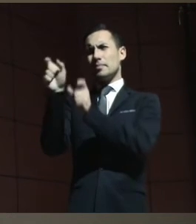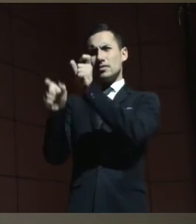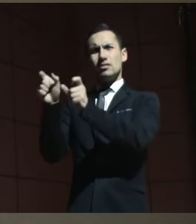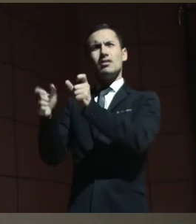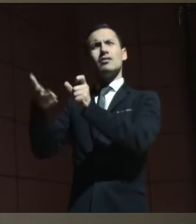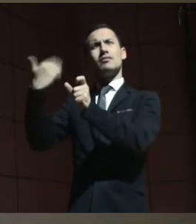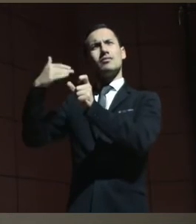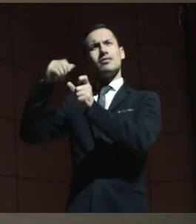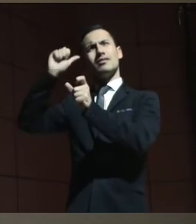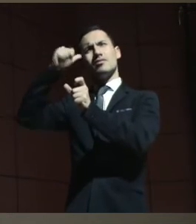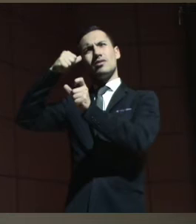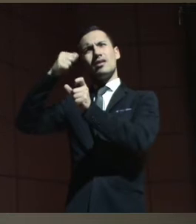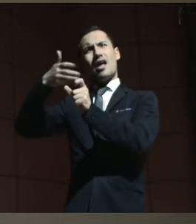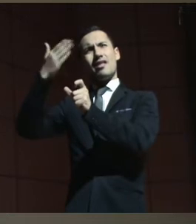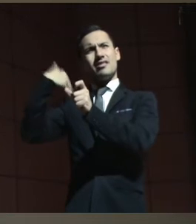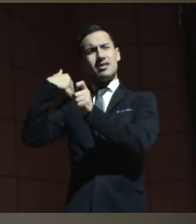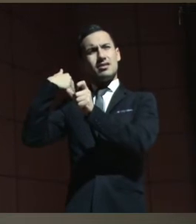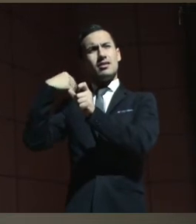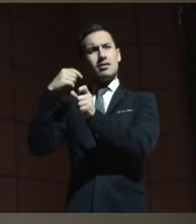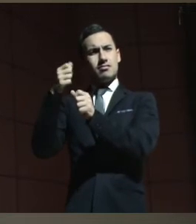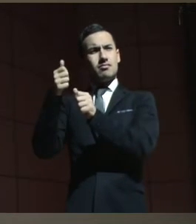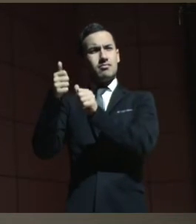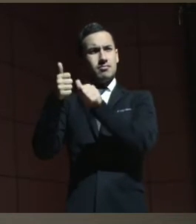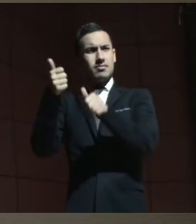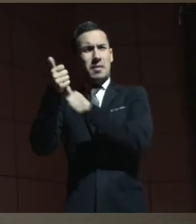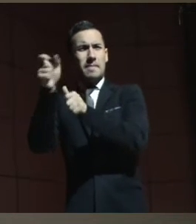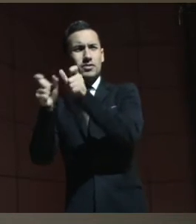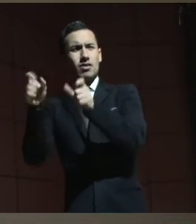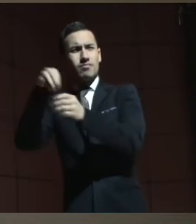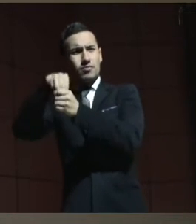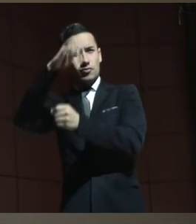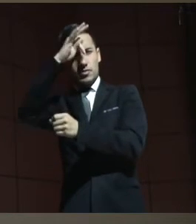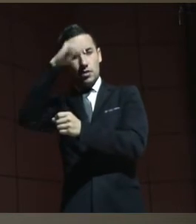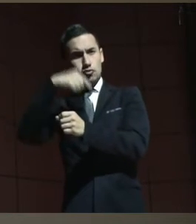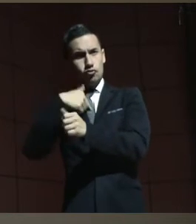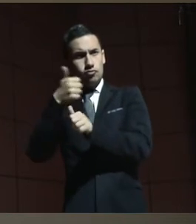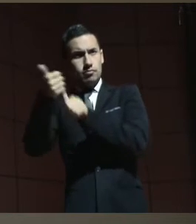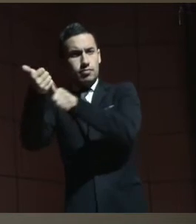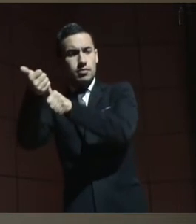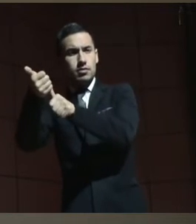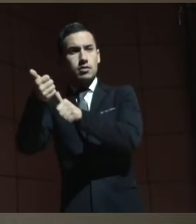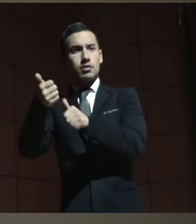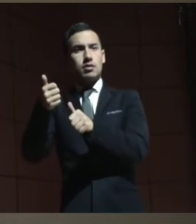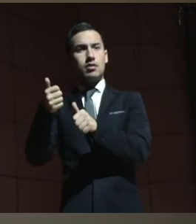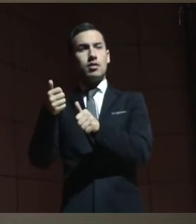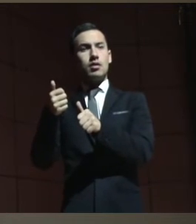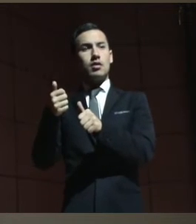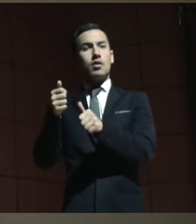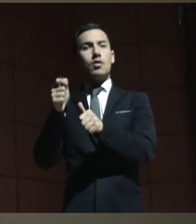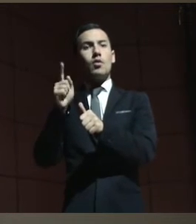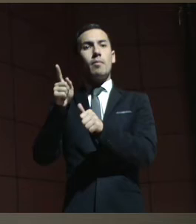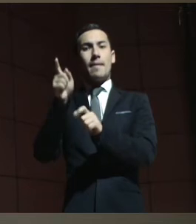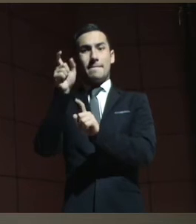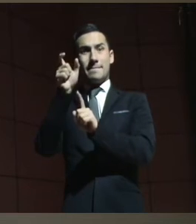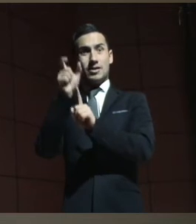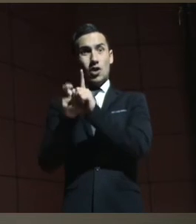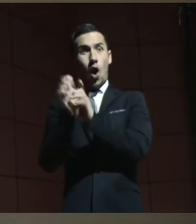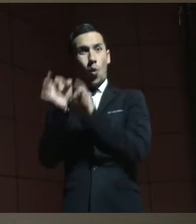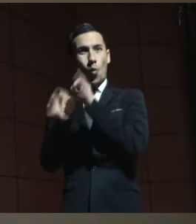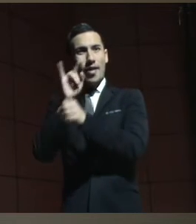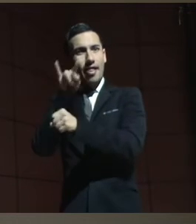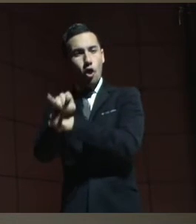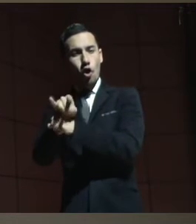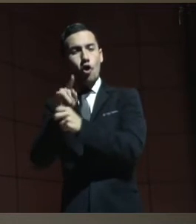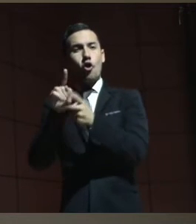de haber visitado como defensoras personas que estaban internadas y habían sido violadas por los cuidadores o por las